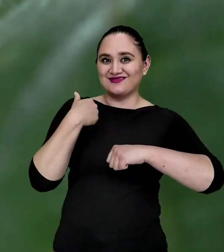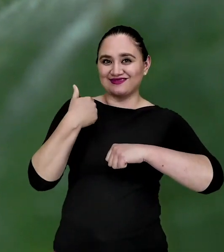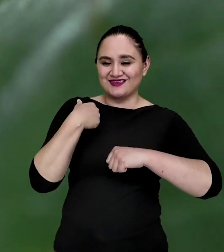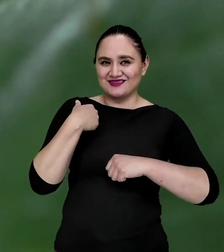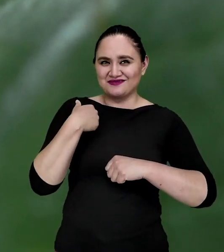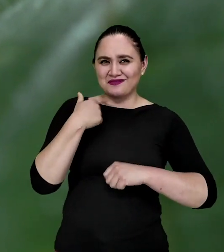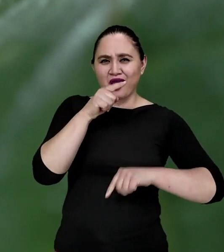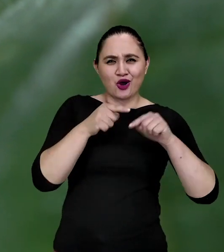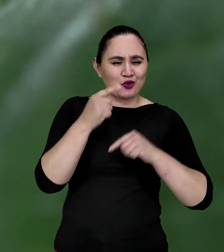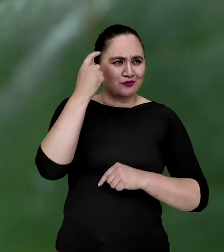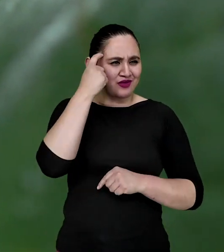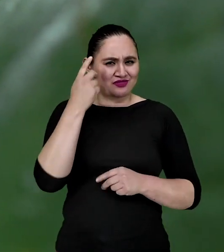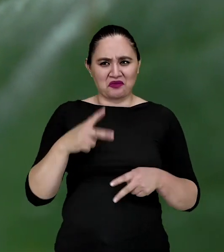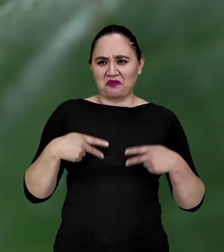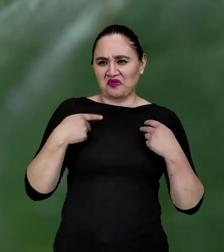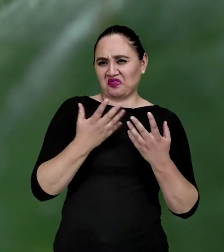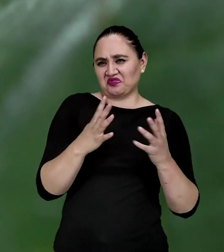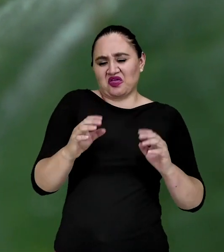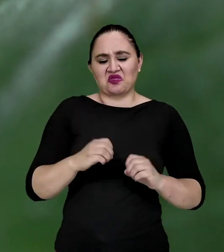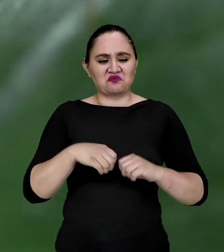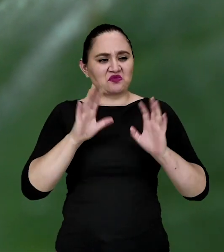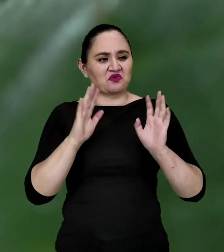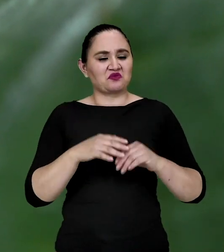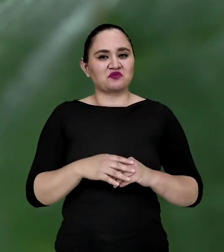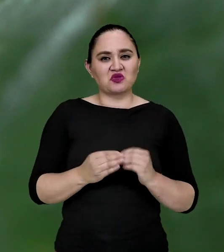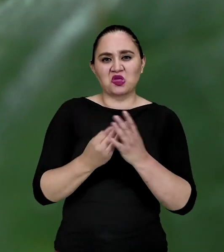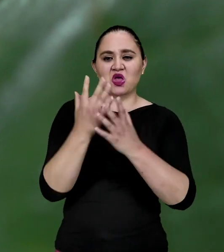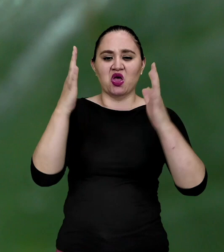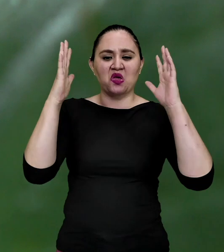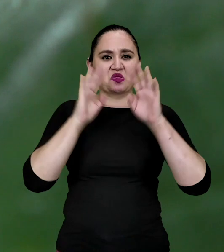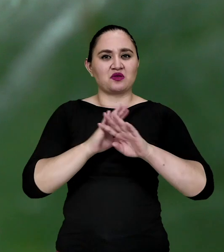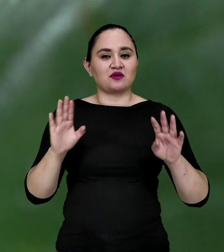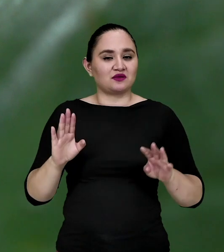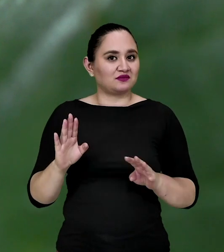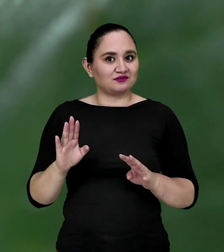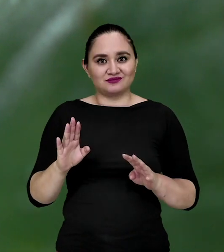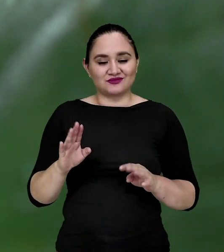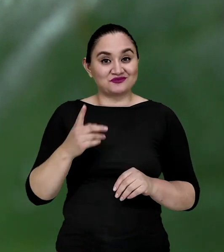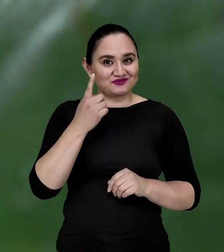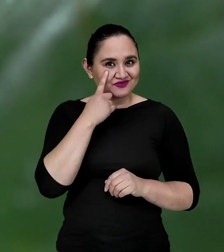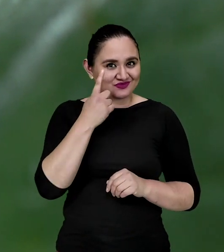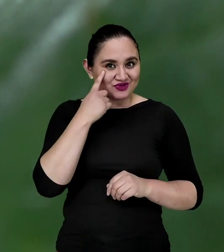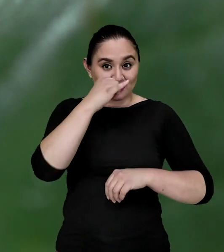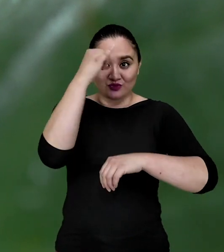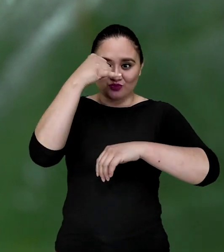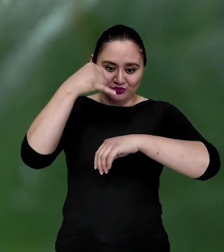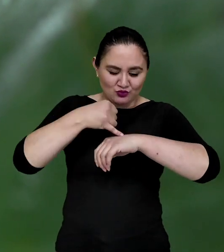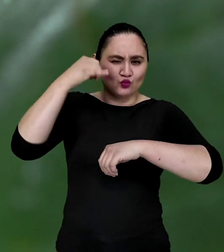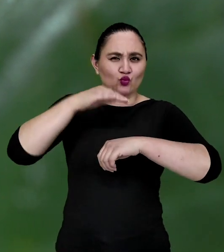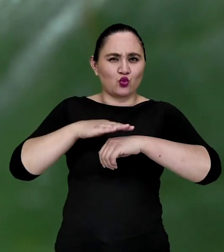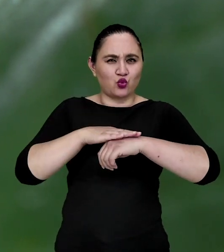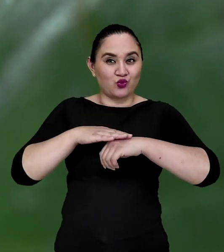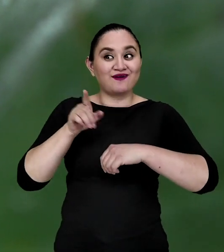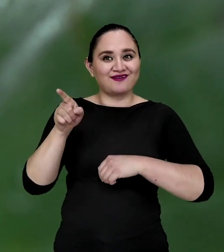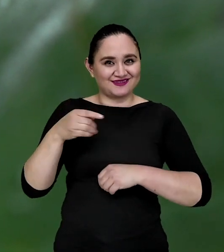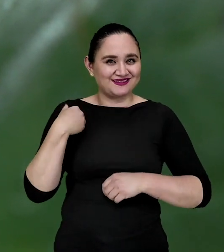Parecería que no hay vida aquí, aparte de las plantas. Pero miren, hay una avispita.